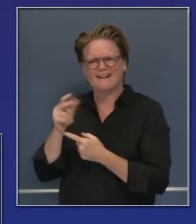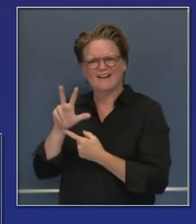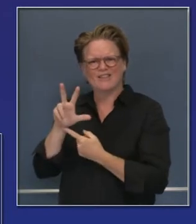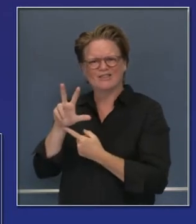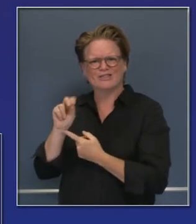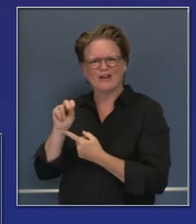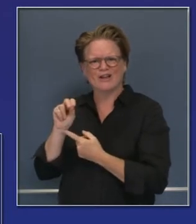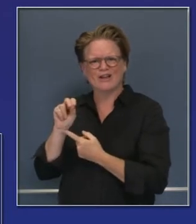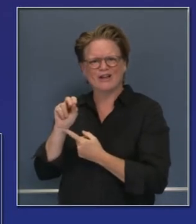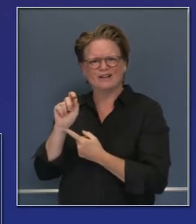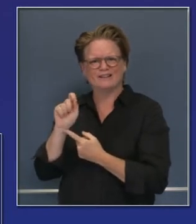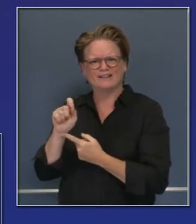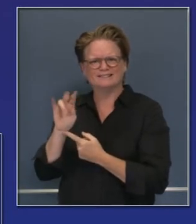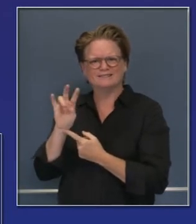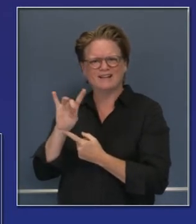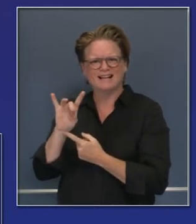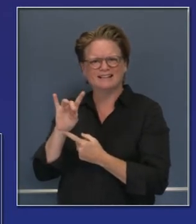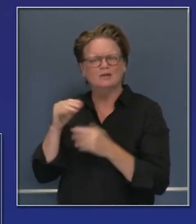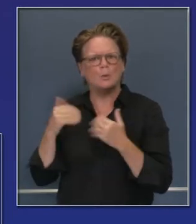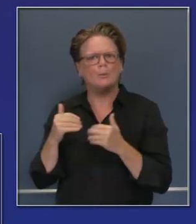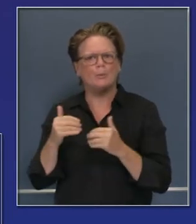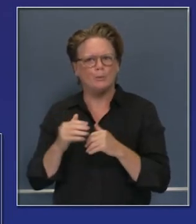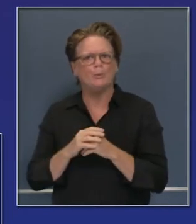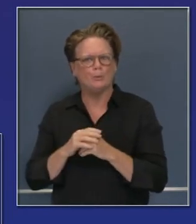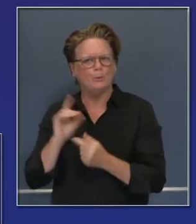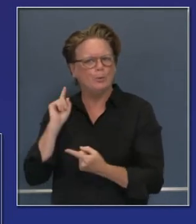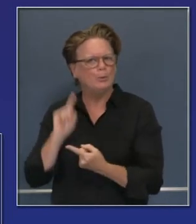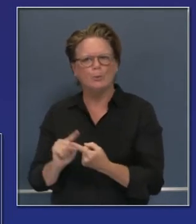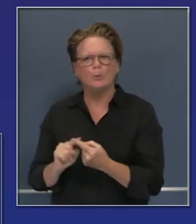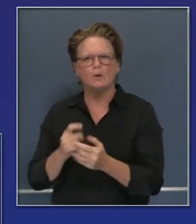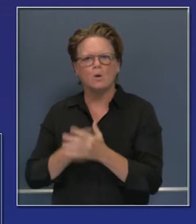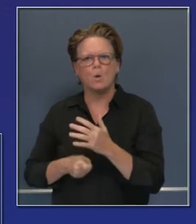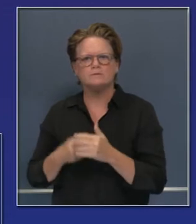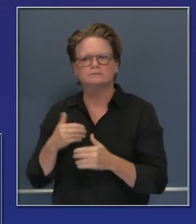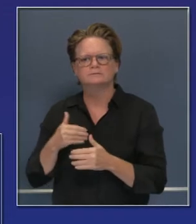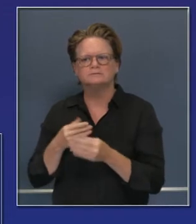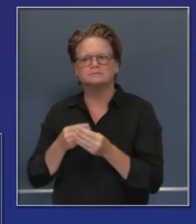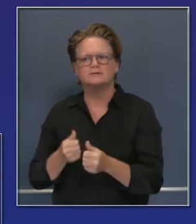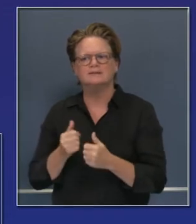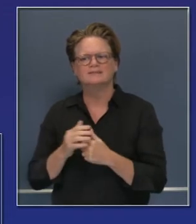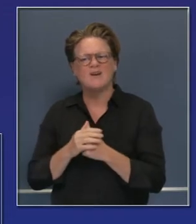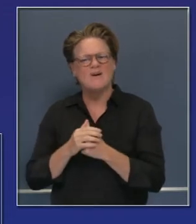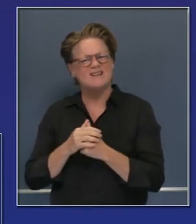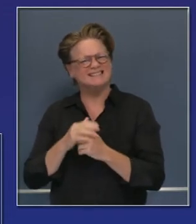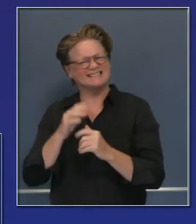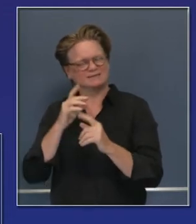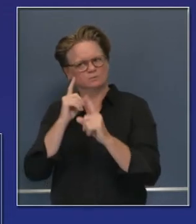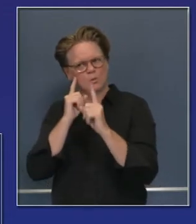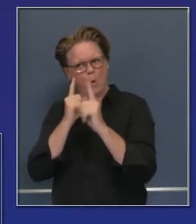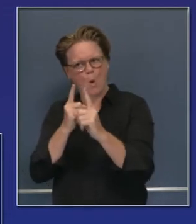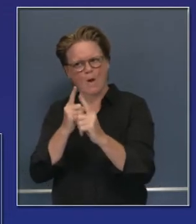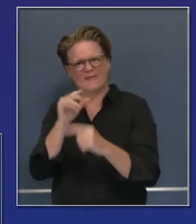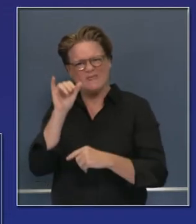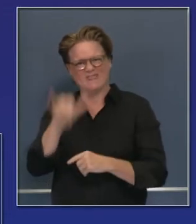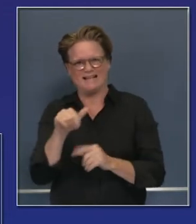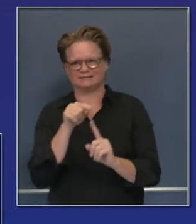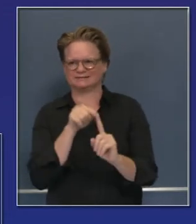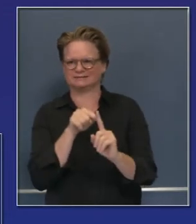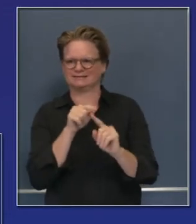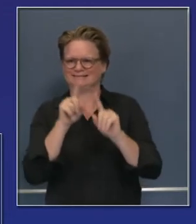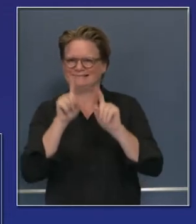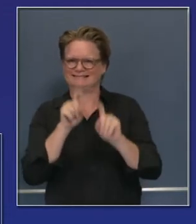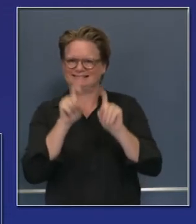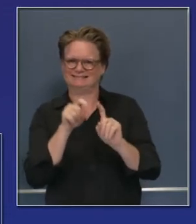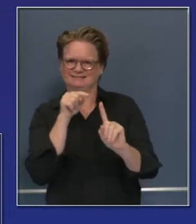diagnósticas, el precio bajará o el costo bajará a 30 dólares con 78 centavos. El objeto es ir de